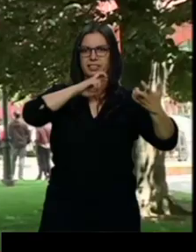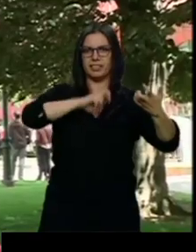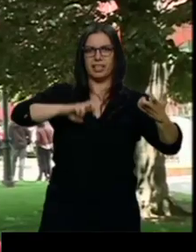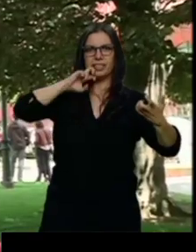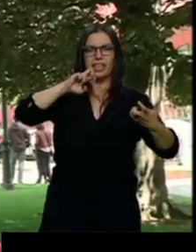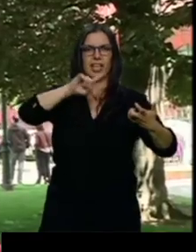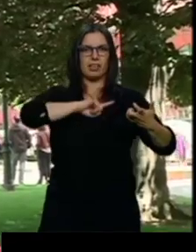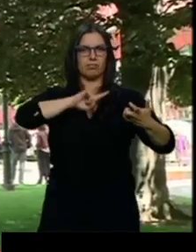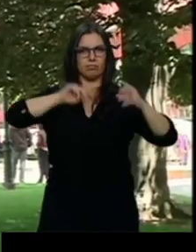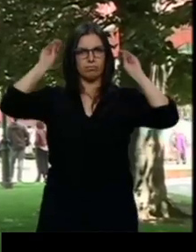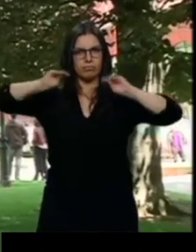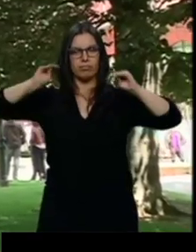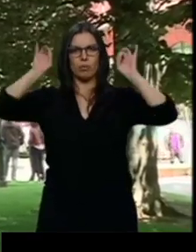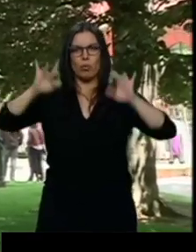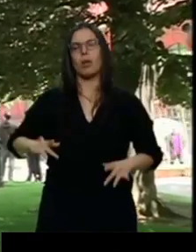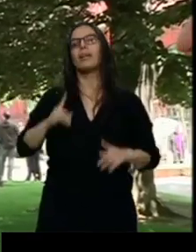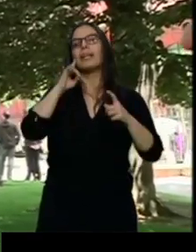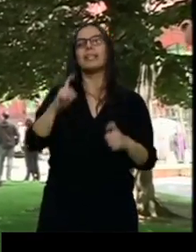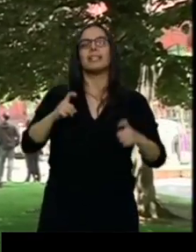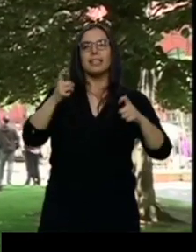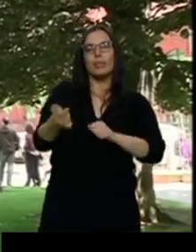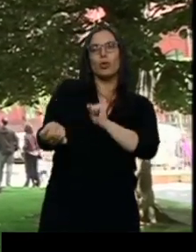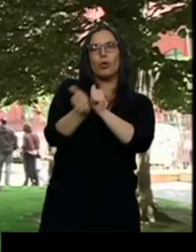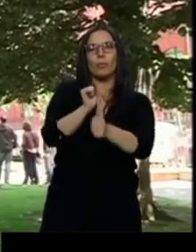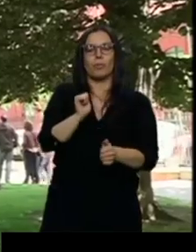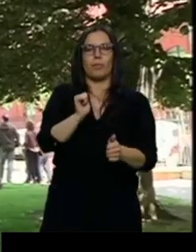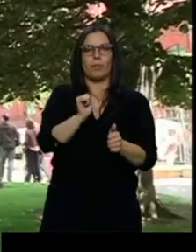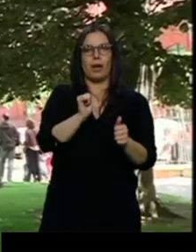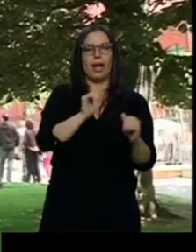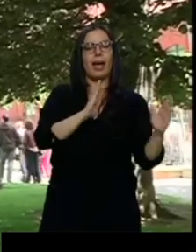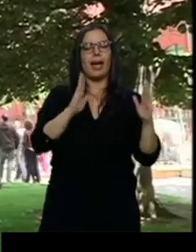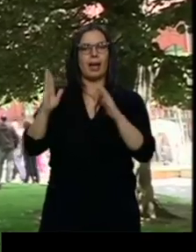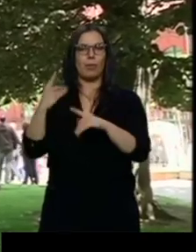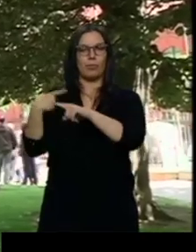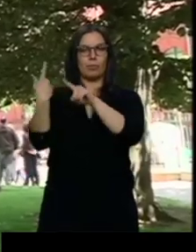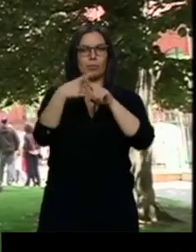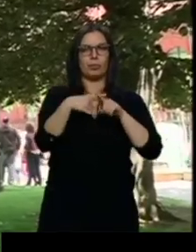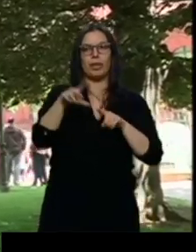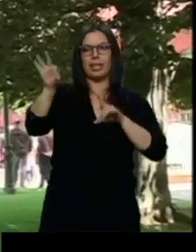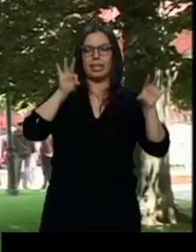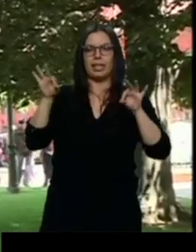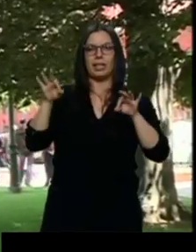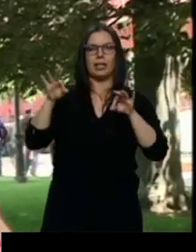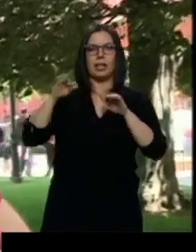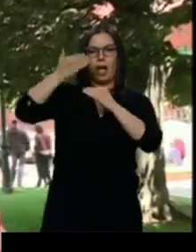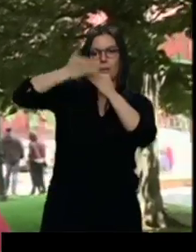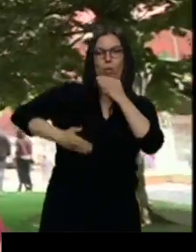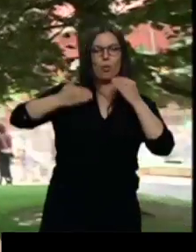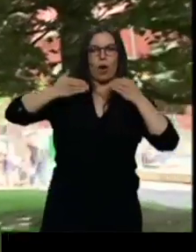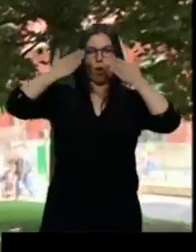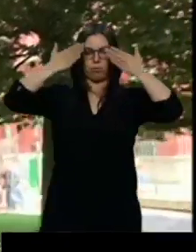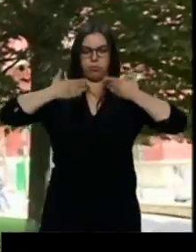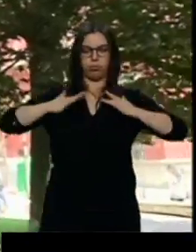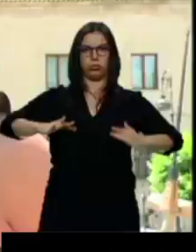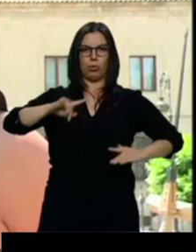Intentamos recrear de diferentes temporadas, de diferentes tiempos y cogemos a lo mejor armaduras o cotas de malla de diferentes épocas